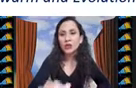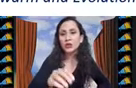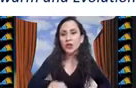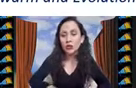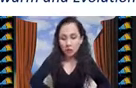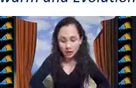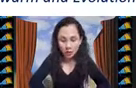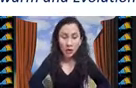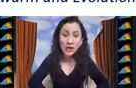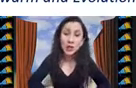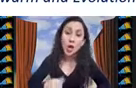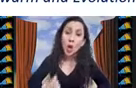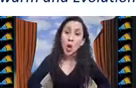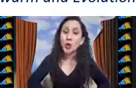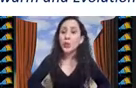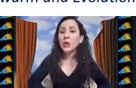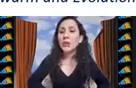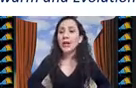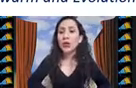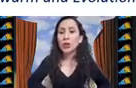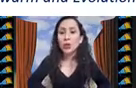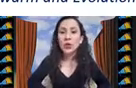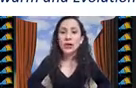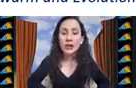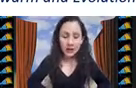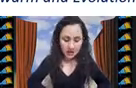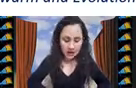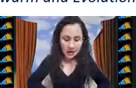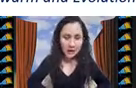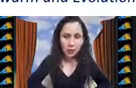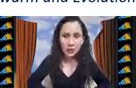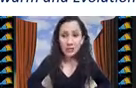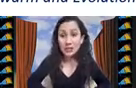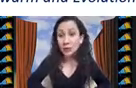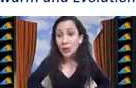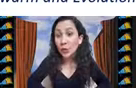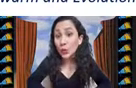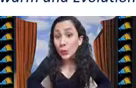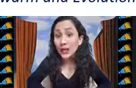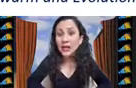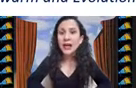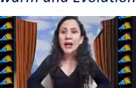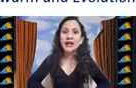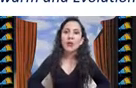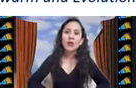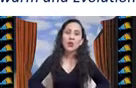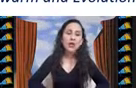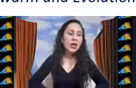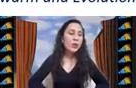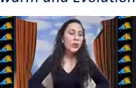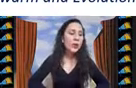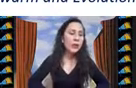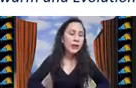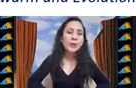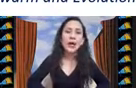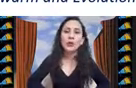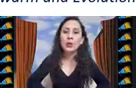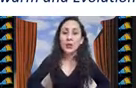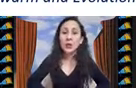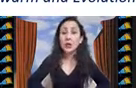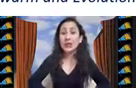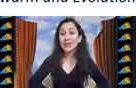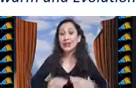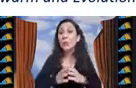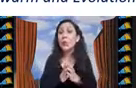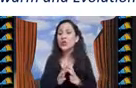empacado de objetos en contenedores otro problema que ocurre en el área de optimización numérica que cuando yo tengo un problema